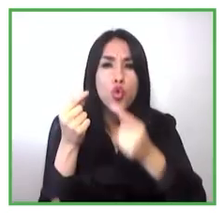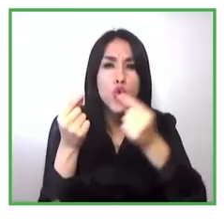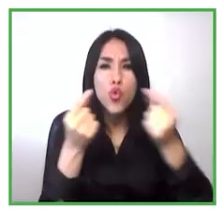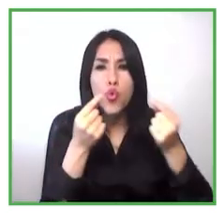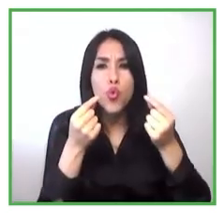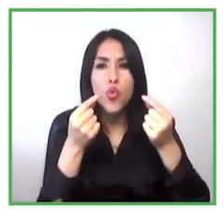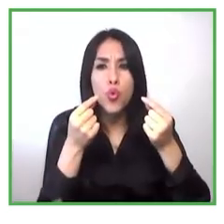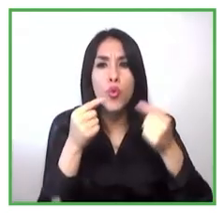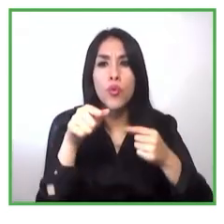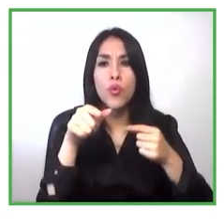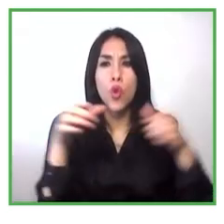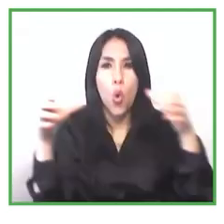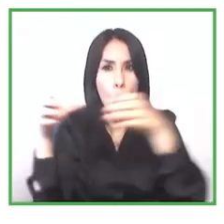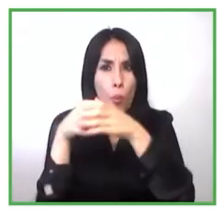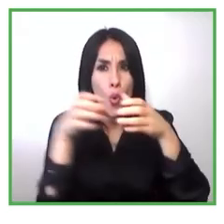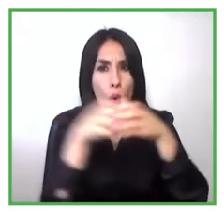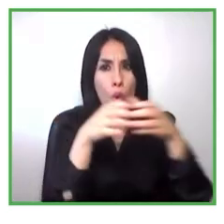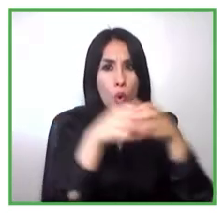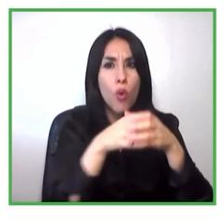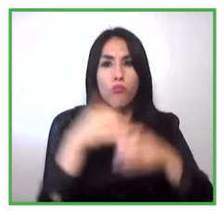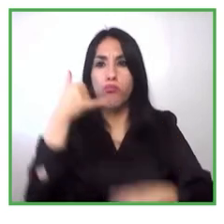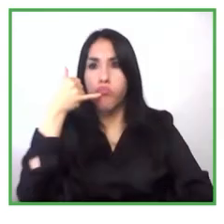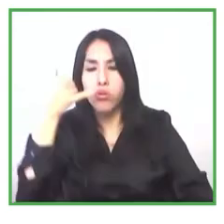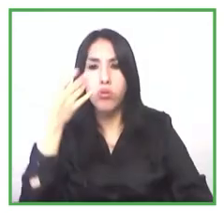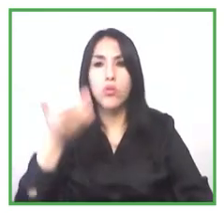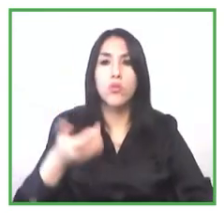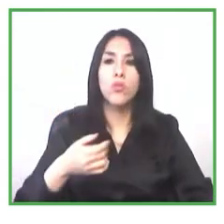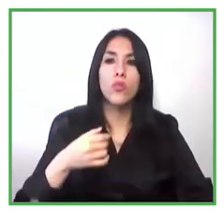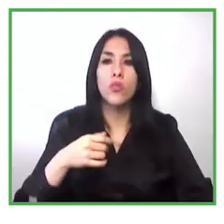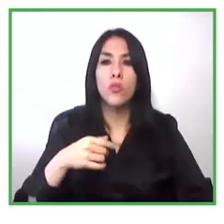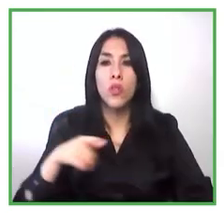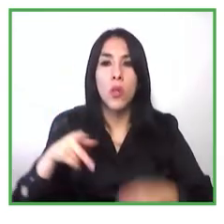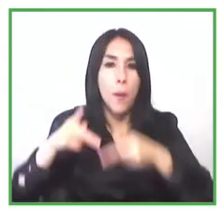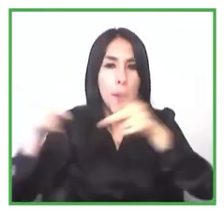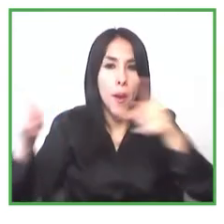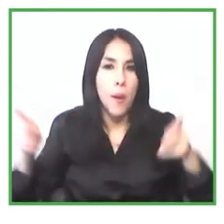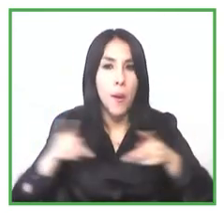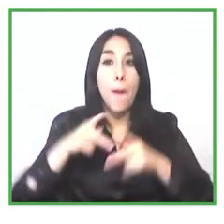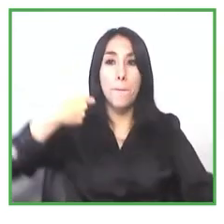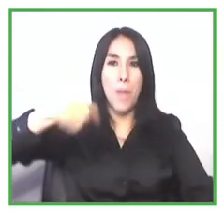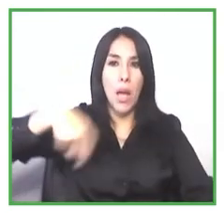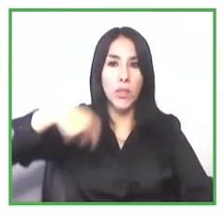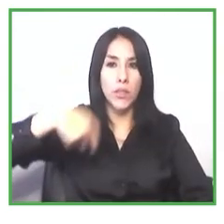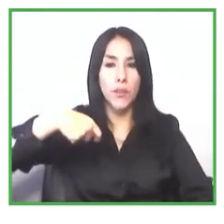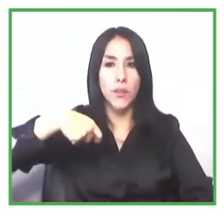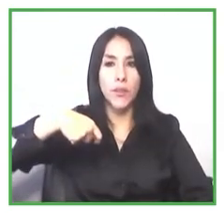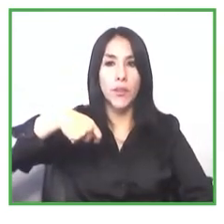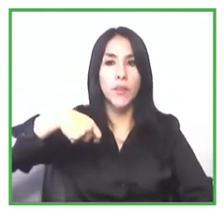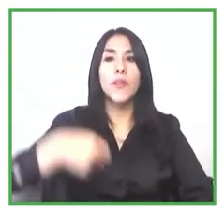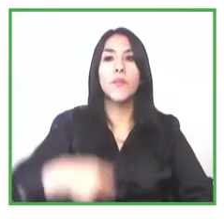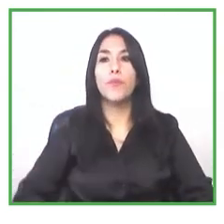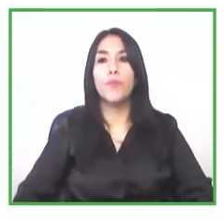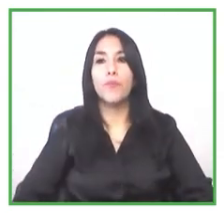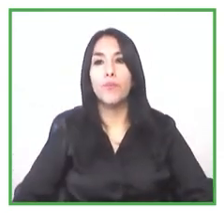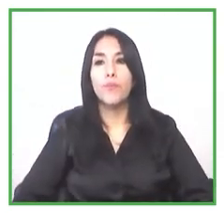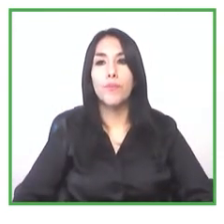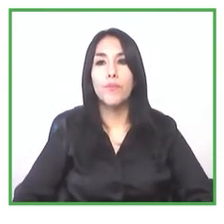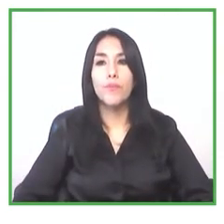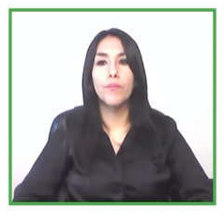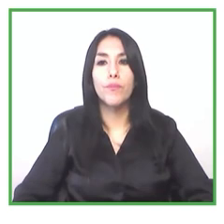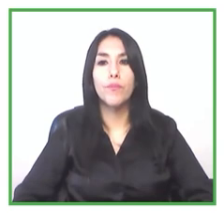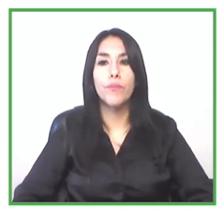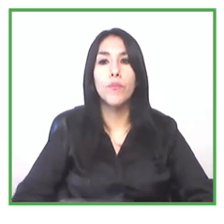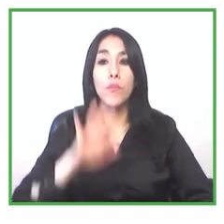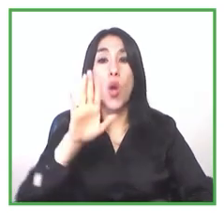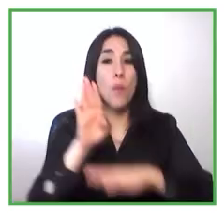nacional entidades del gobierno local las cámaras de comercio las organizaciones de personas con discapacidad tienen bases de